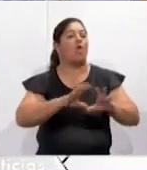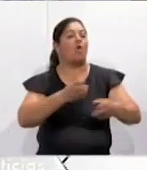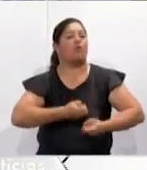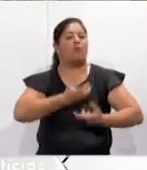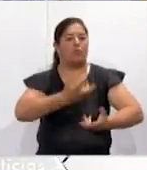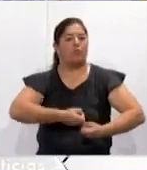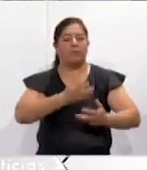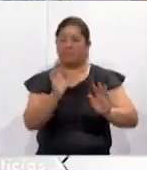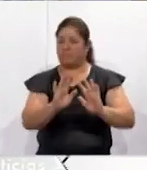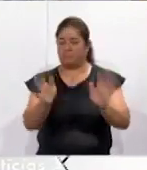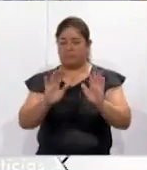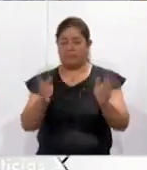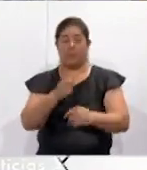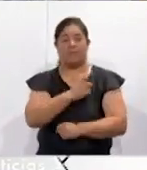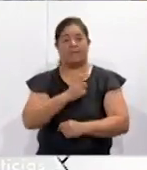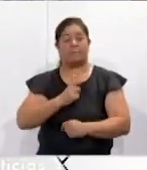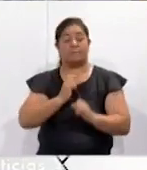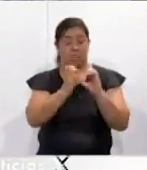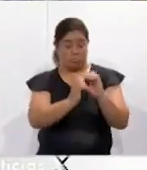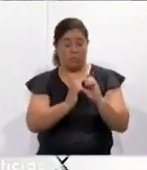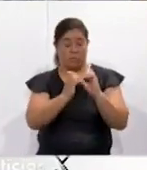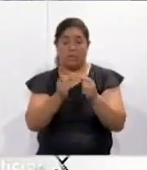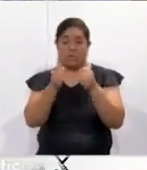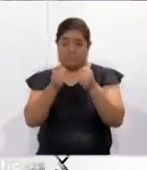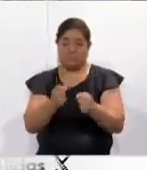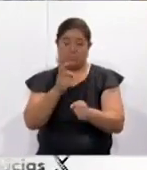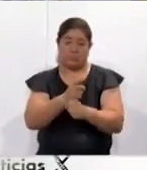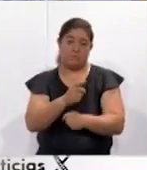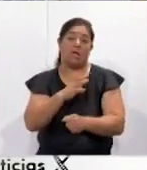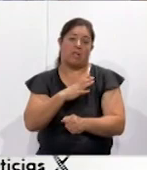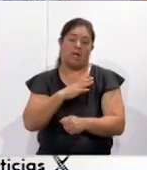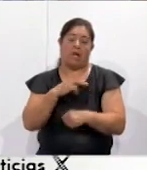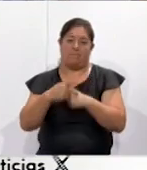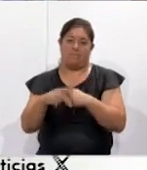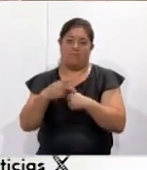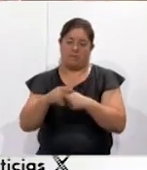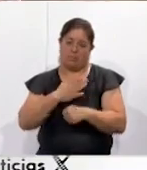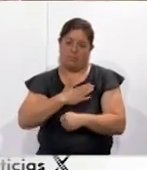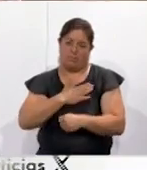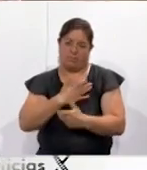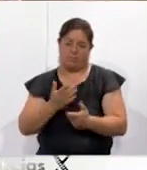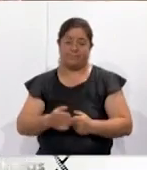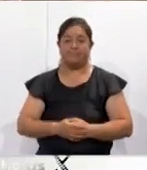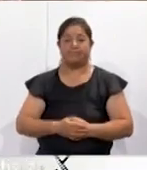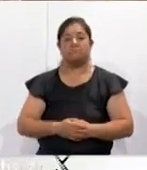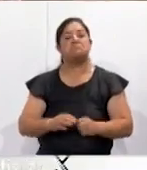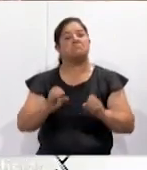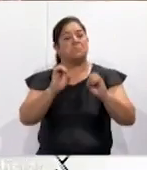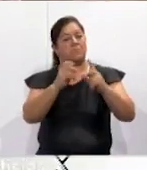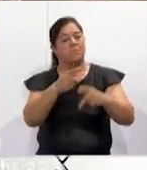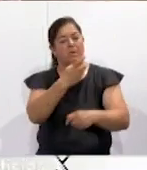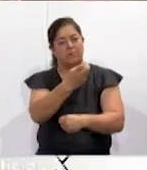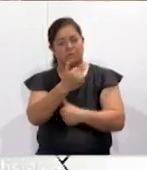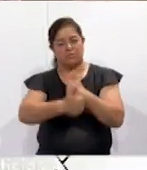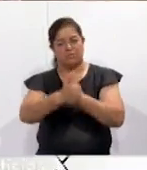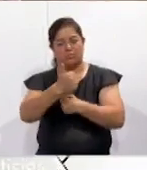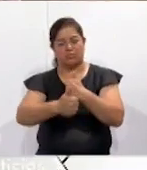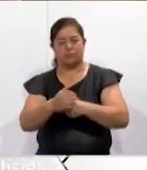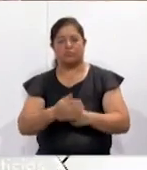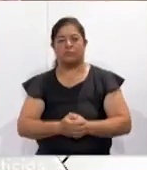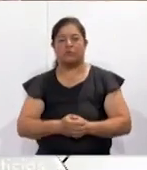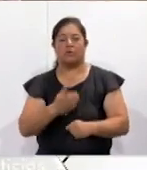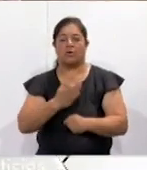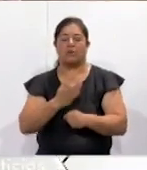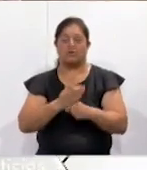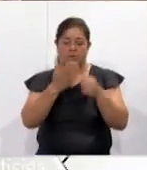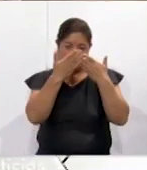las medidas de seguridad correspondiente que se ponen en riesgo en cuanto a su integridad. Bien, pues este concurso es ¿cuándo? está abierta la